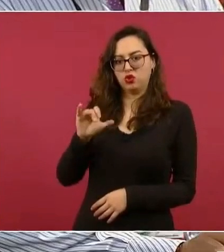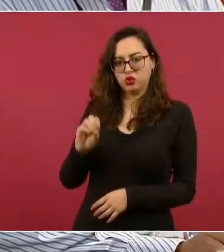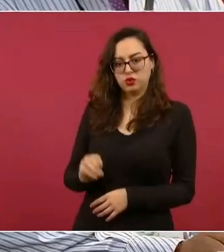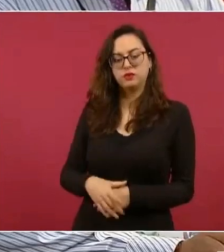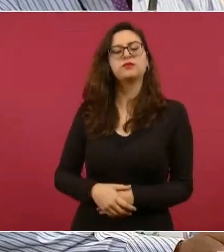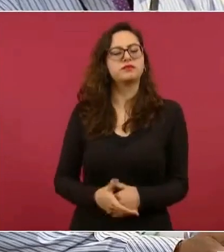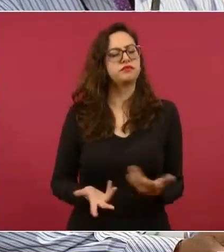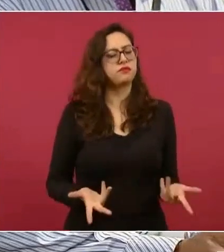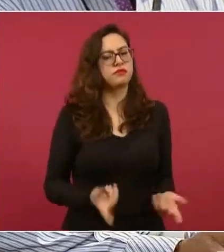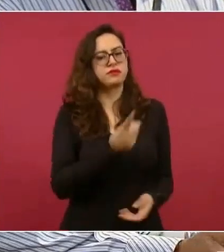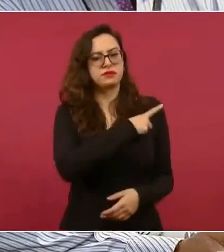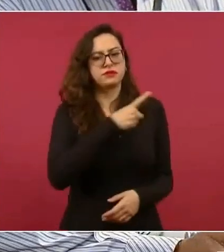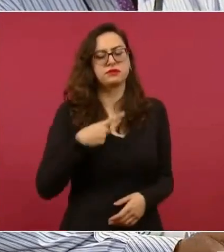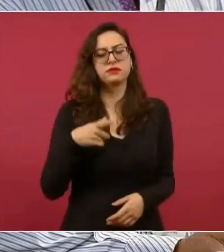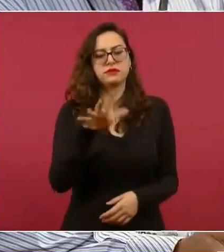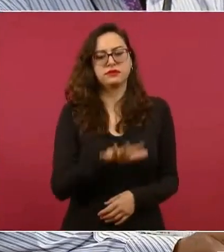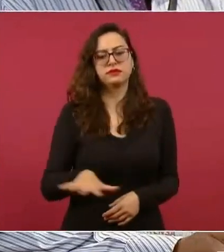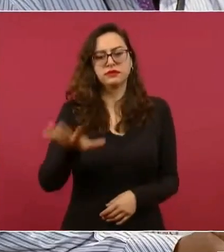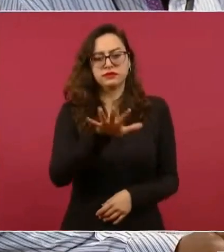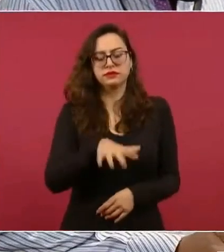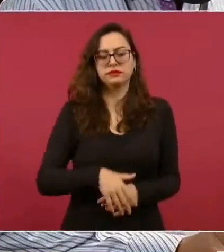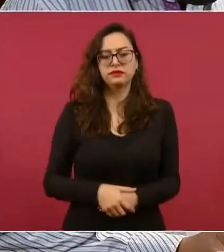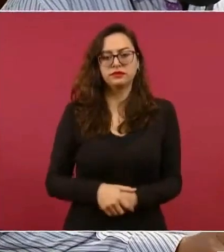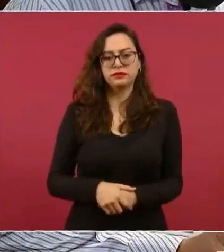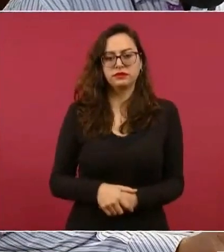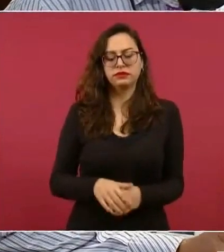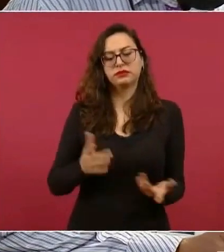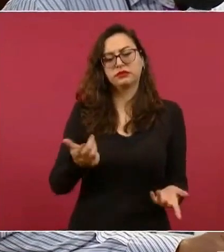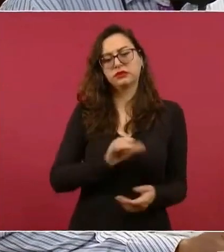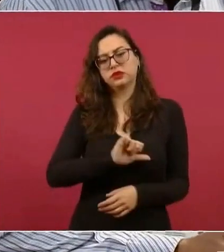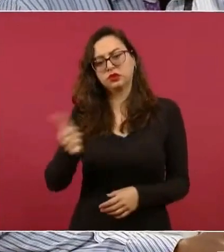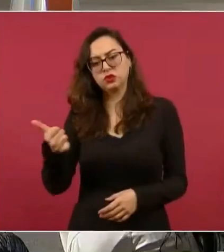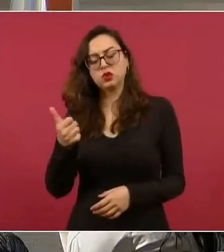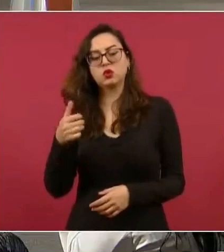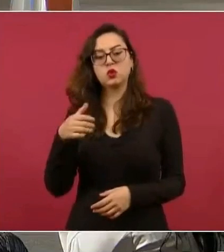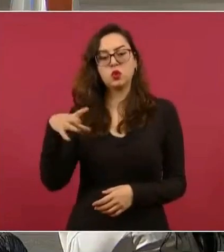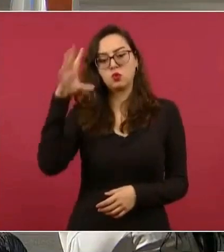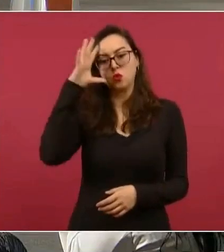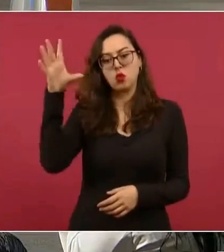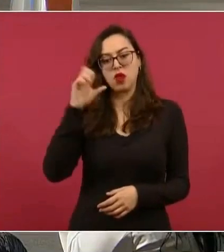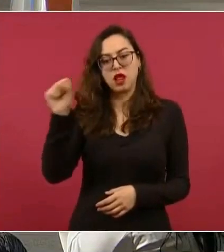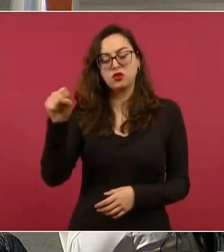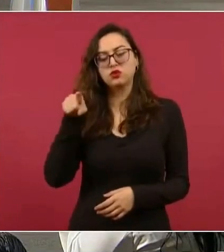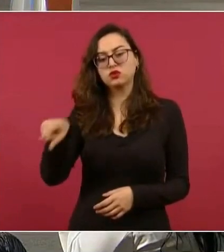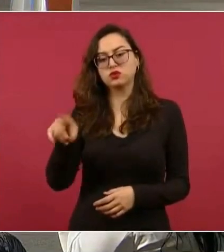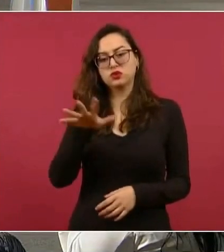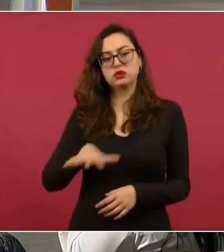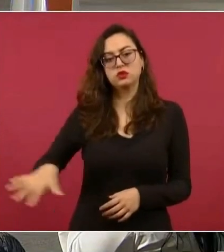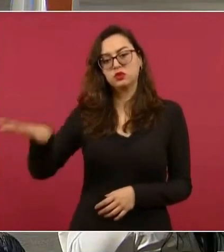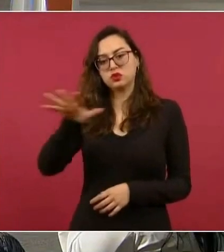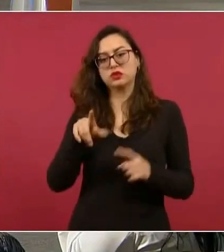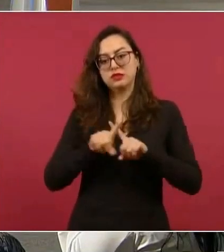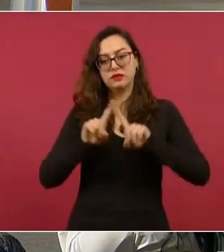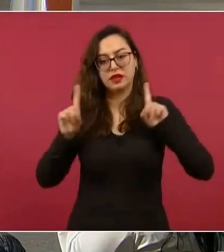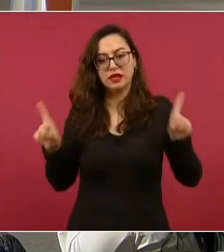debe ser esto. El de Morelos es otra situación más. Debe ser esto. Sí. Así. Sí.